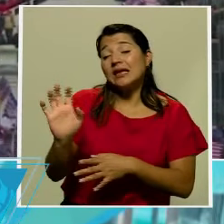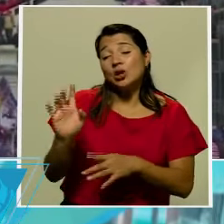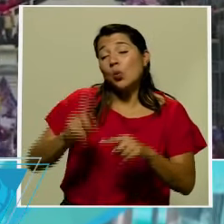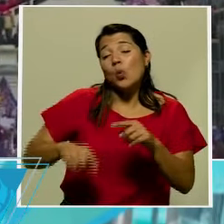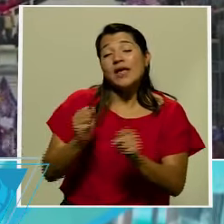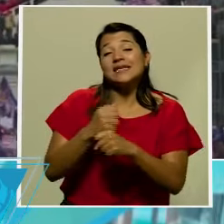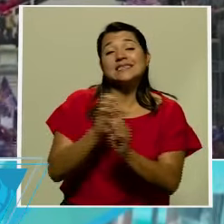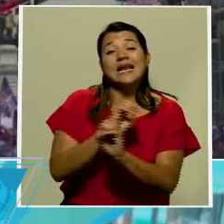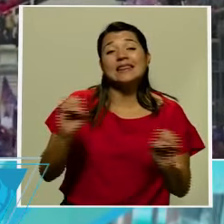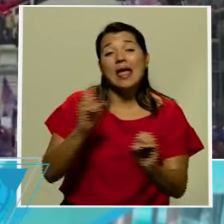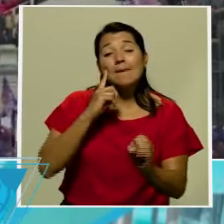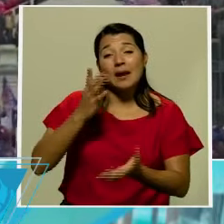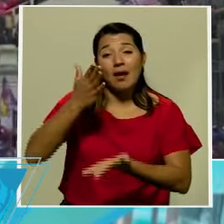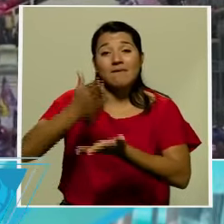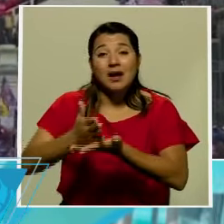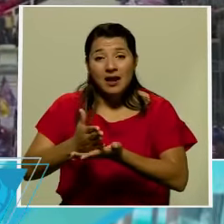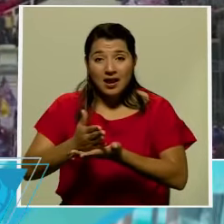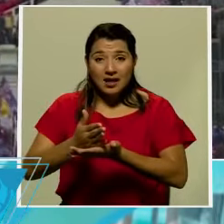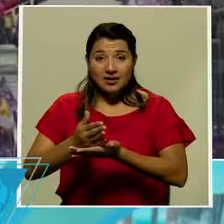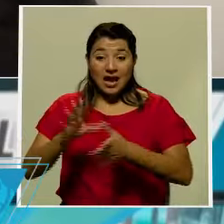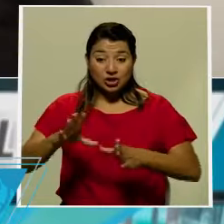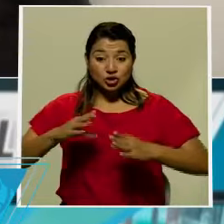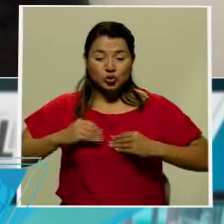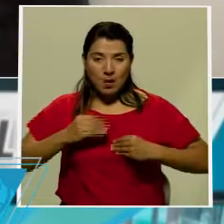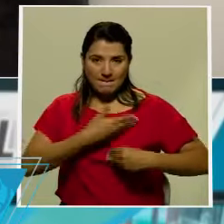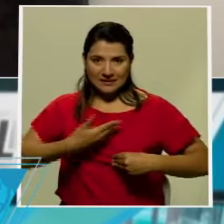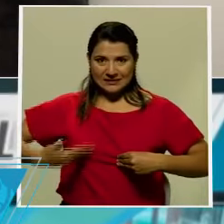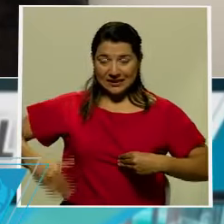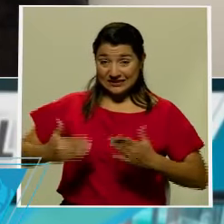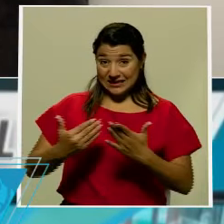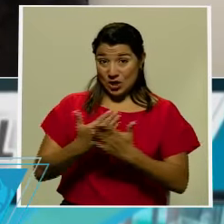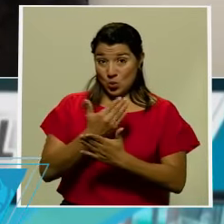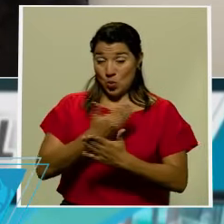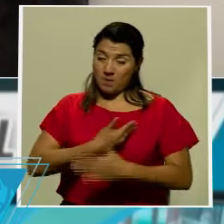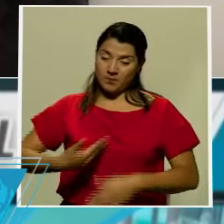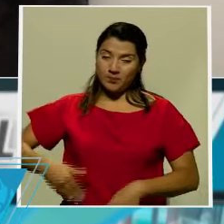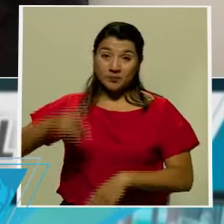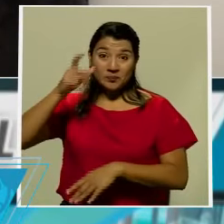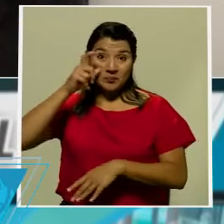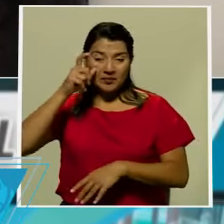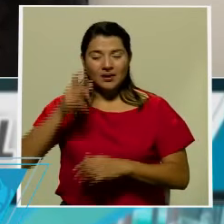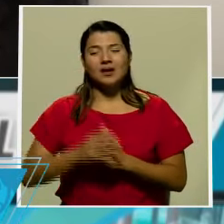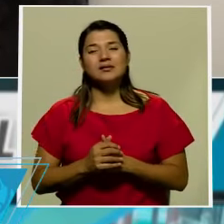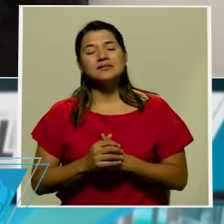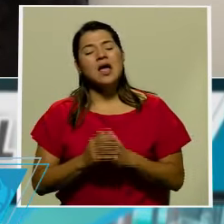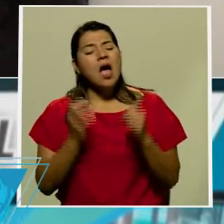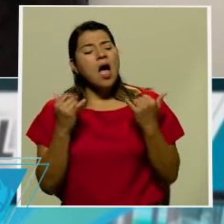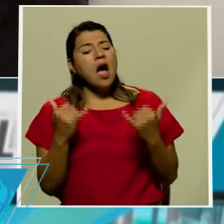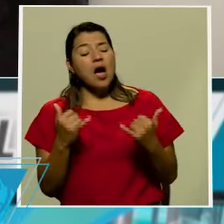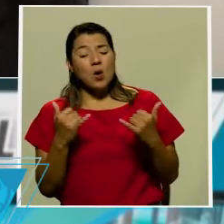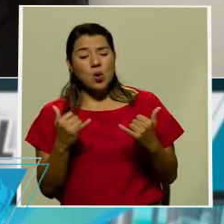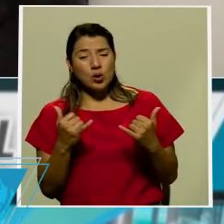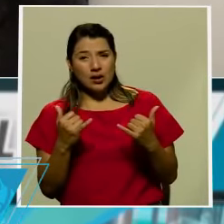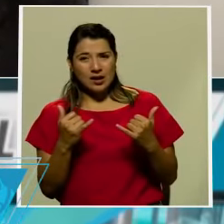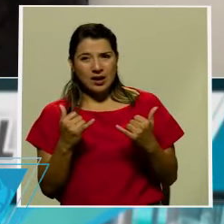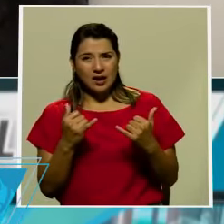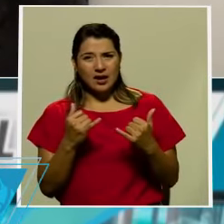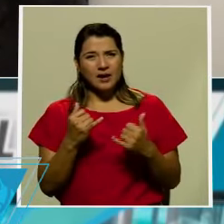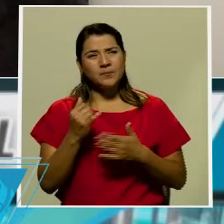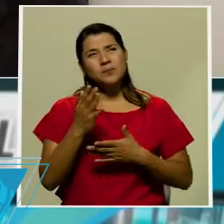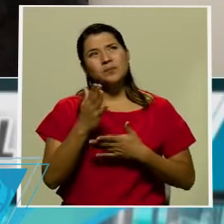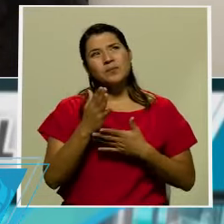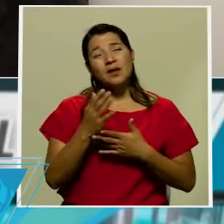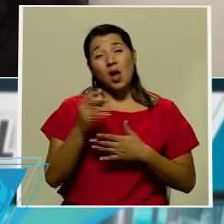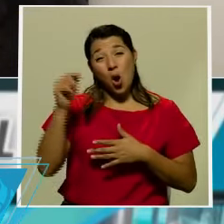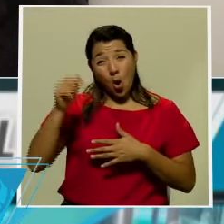la inauguración de Joe Biden ese día. Alfonso, uno de los elementos que quedan opacados por este asalto al